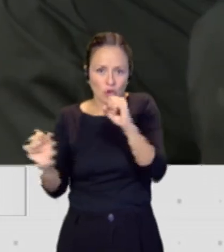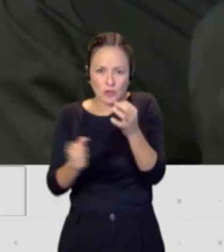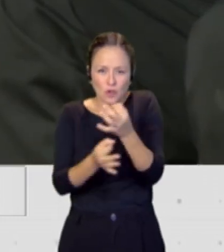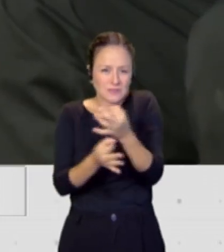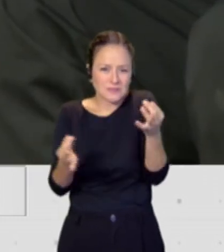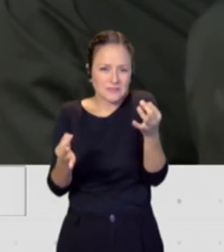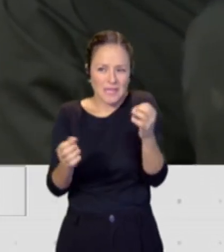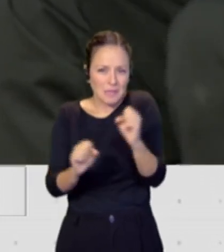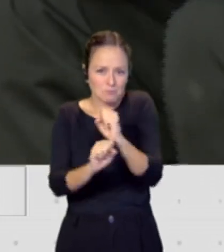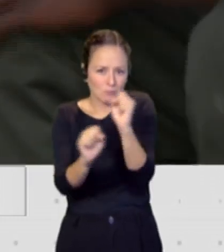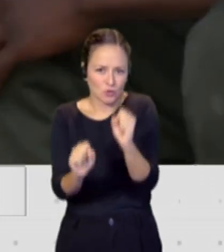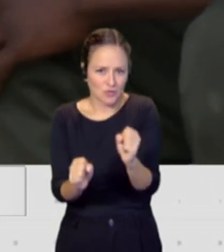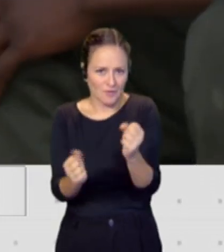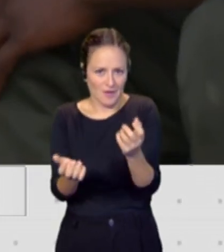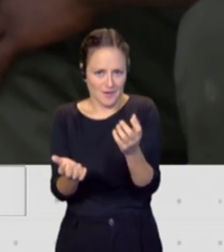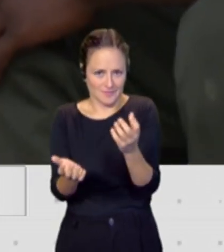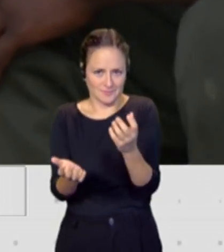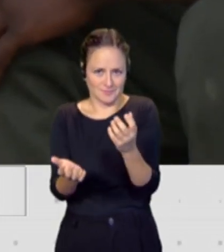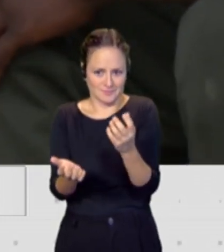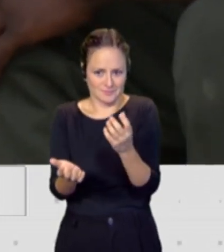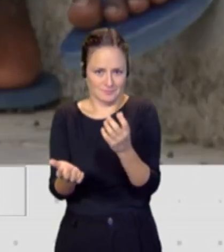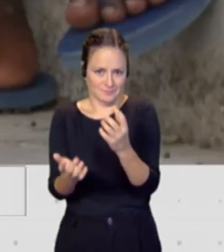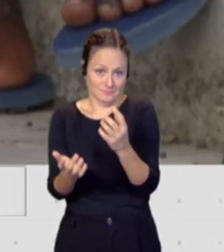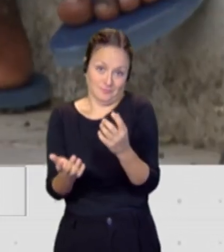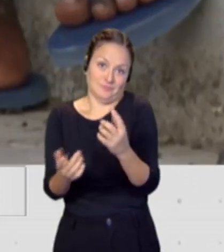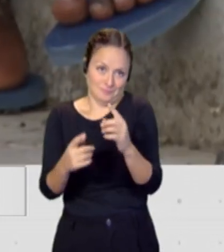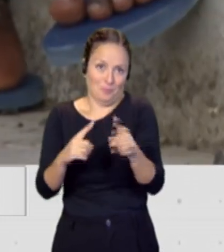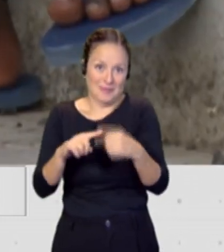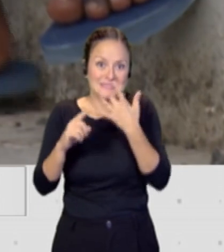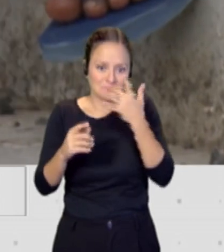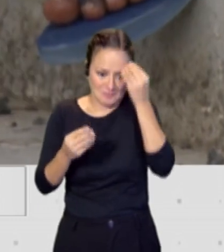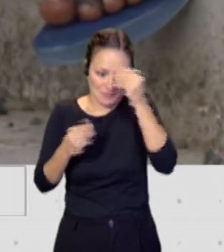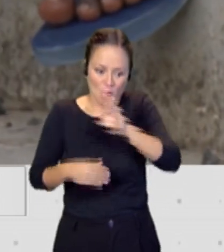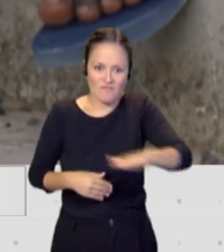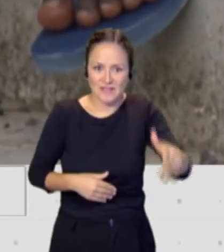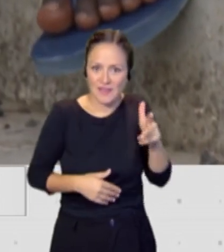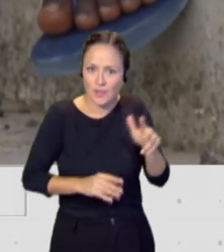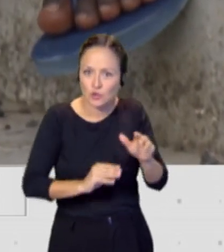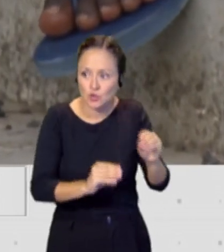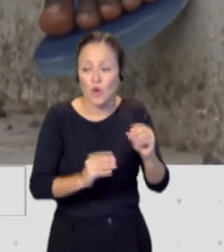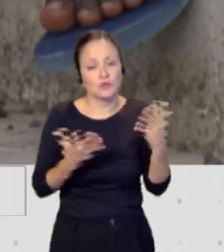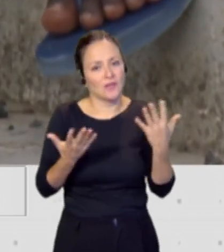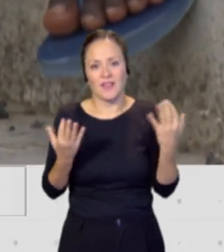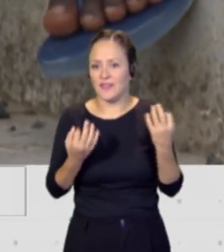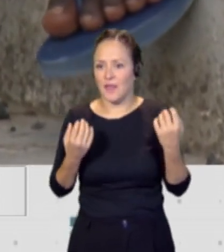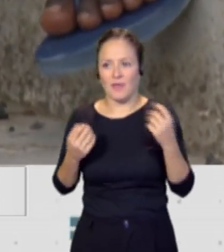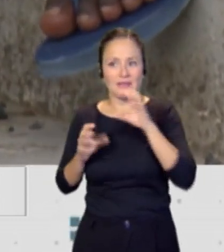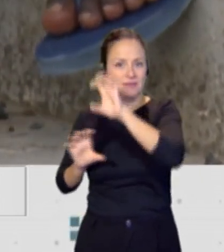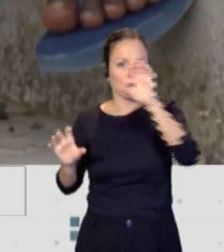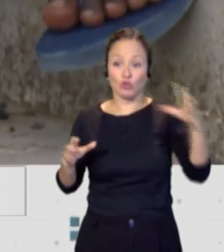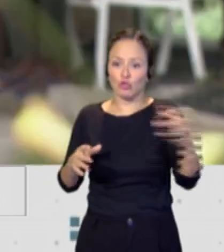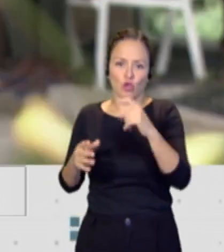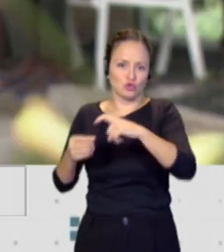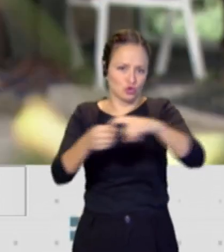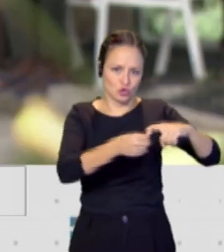todas las personas que llegan, de sus derechos, sobre todo de los derechos de la infancia, y tiene que existir una solidaridad entre los distintos territorios.